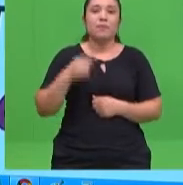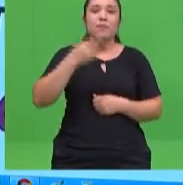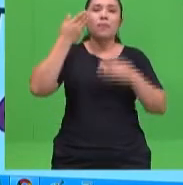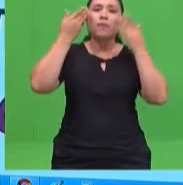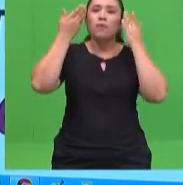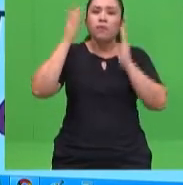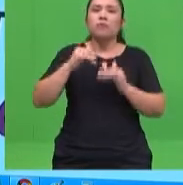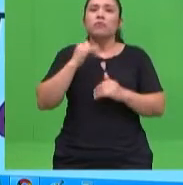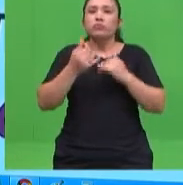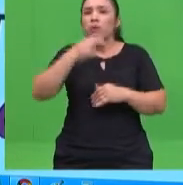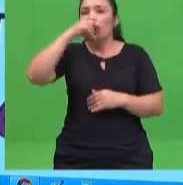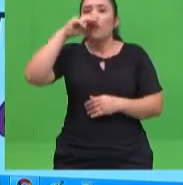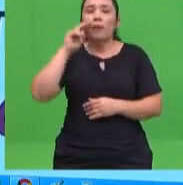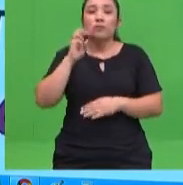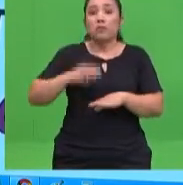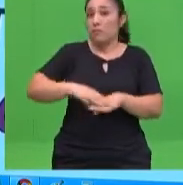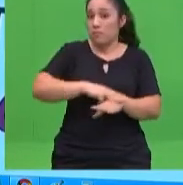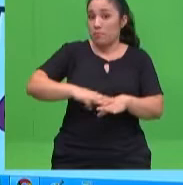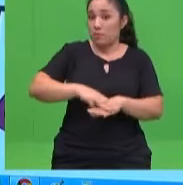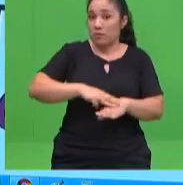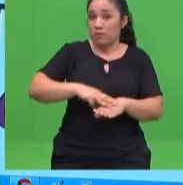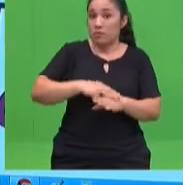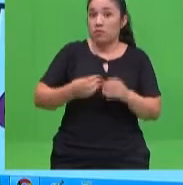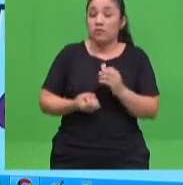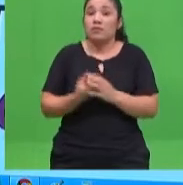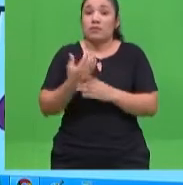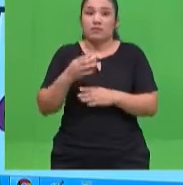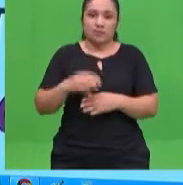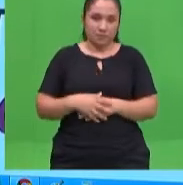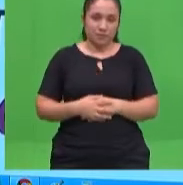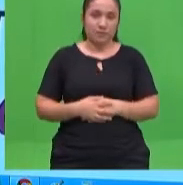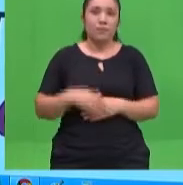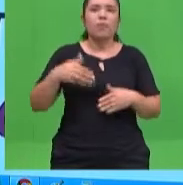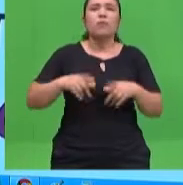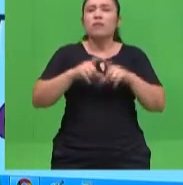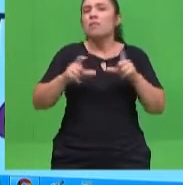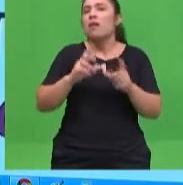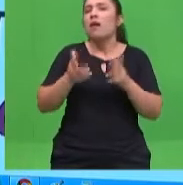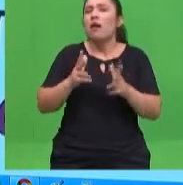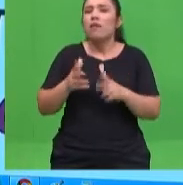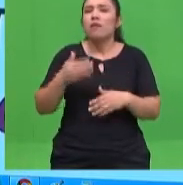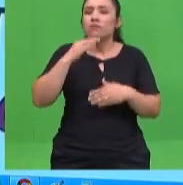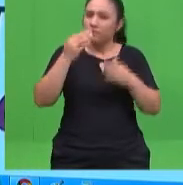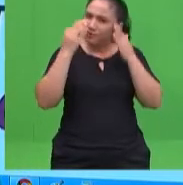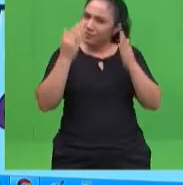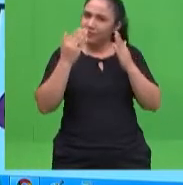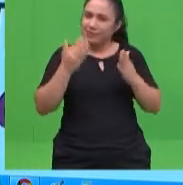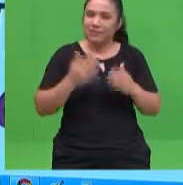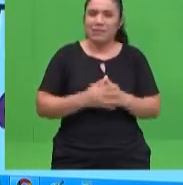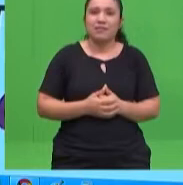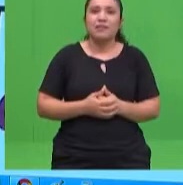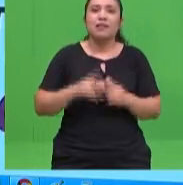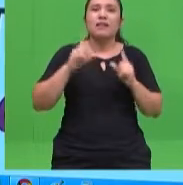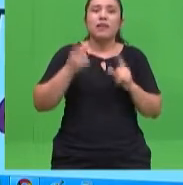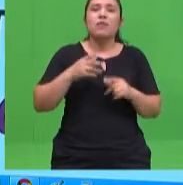de Orientación Educativa del Ministerio de Educación y Ciencias. Hoy hemos hablado en esta última etapa, muchas gracias por estar con nosotros, de lo que